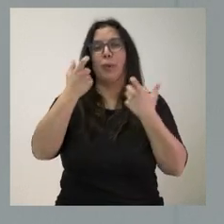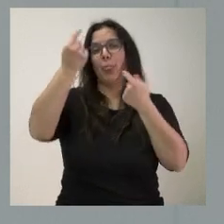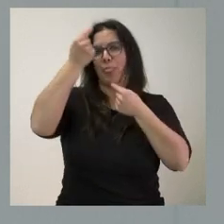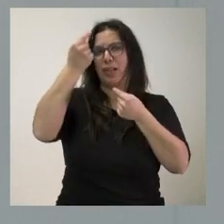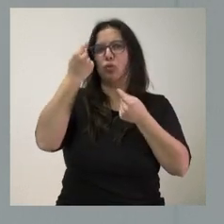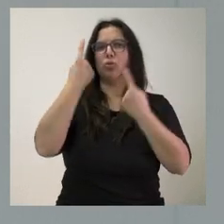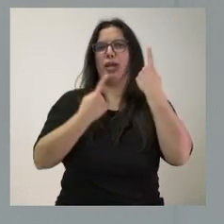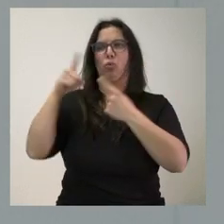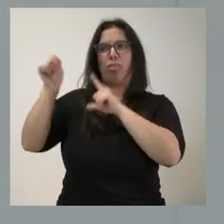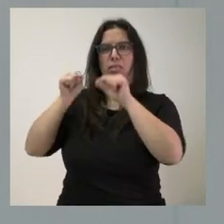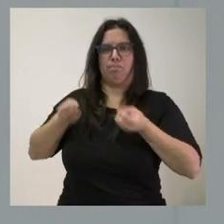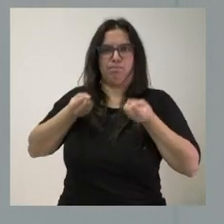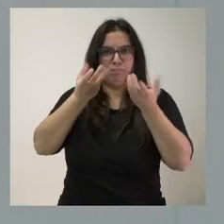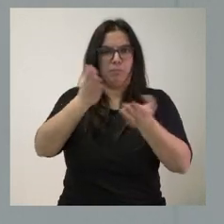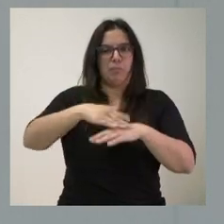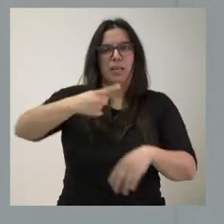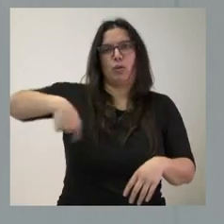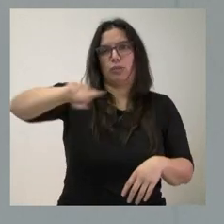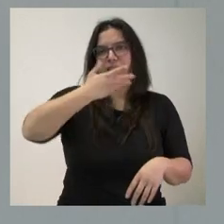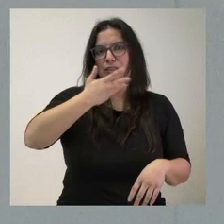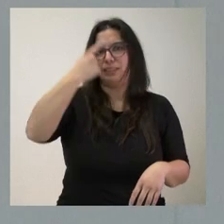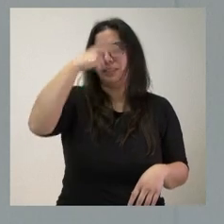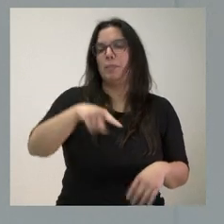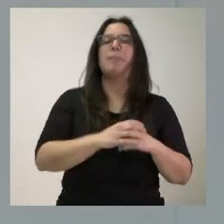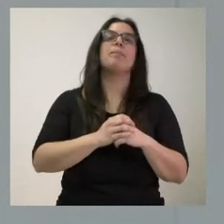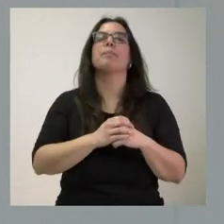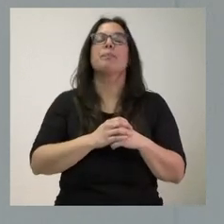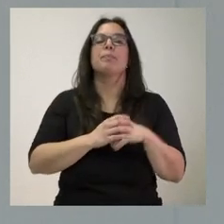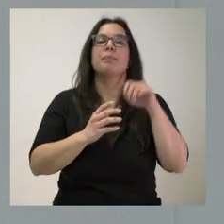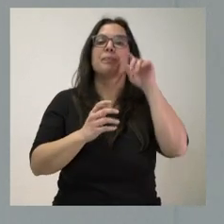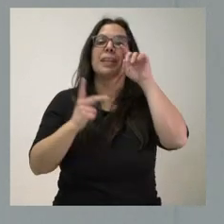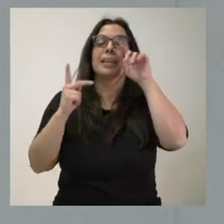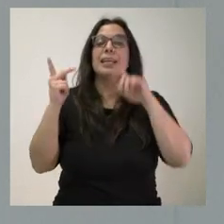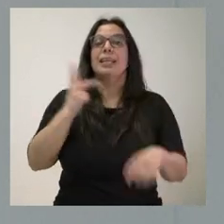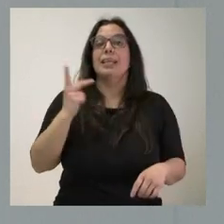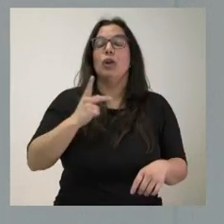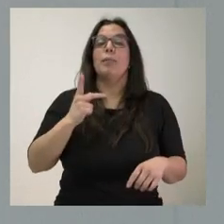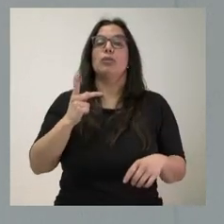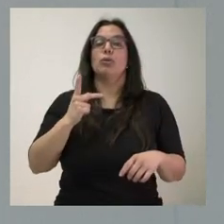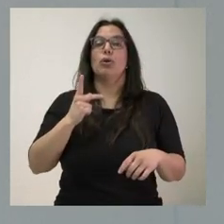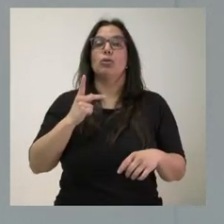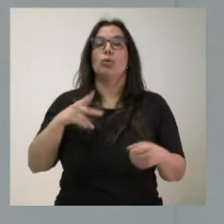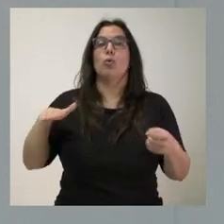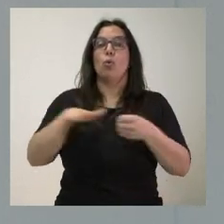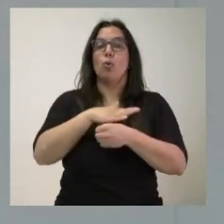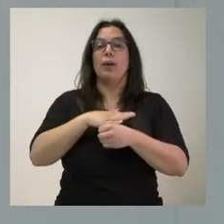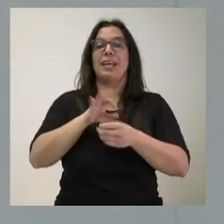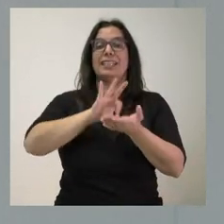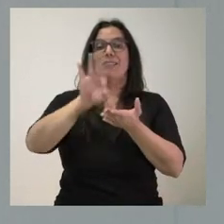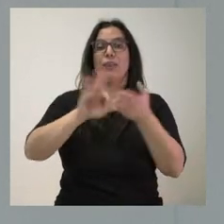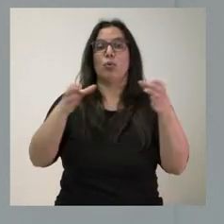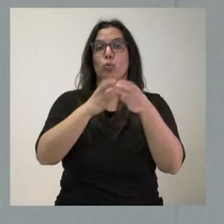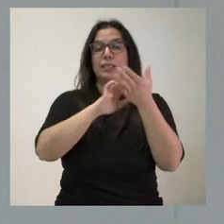a todos ustedes para que lo conozcan los kilómetros recorridos por los servicios de la Junta de Castilla y León